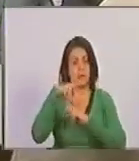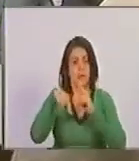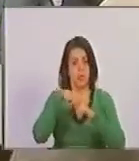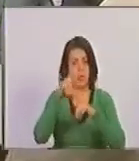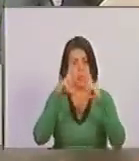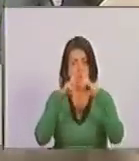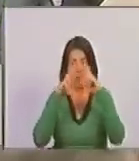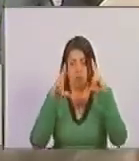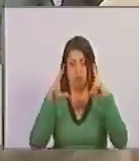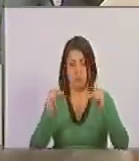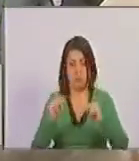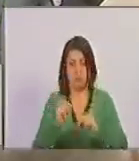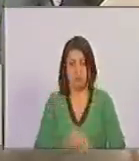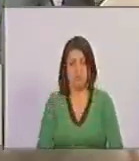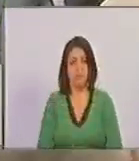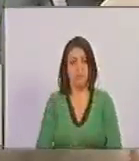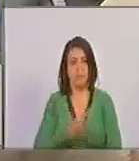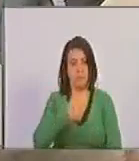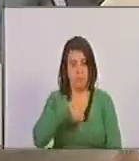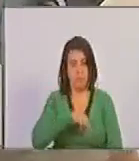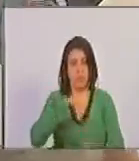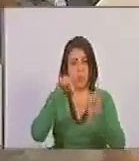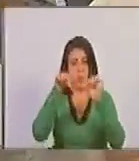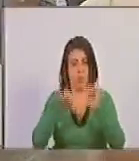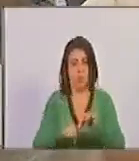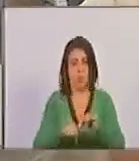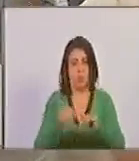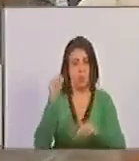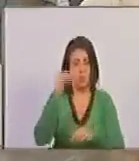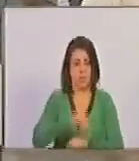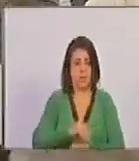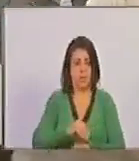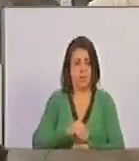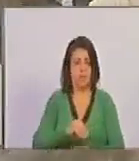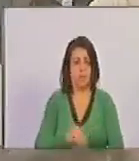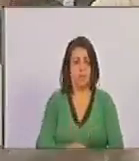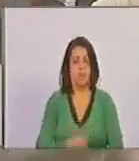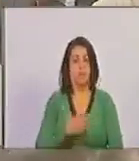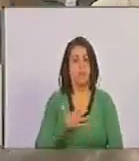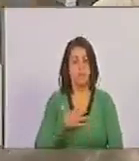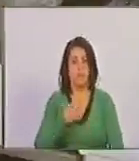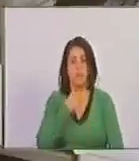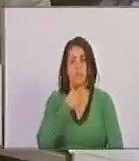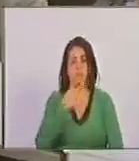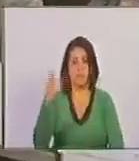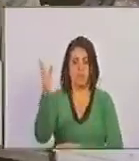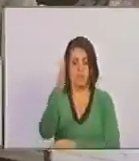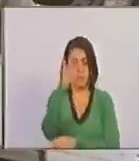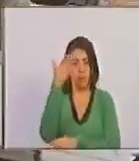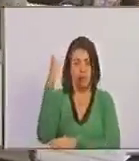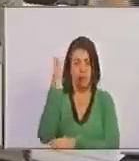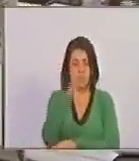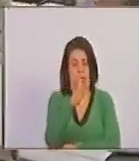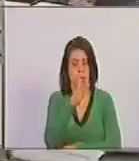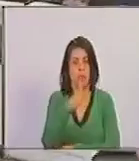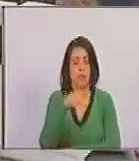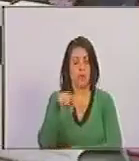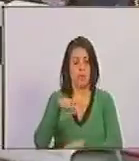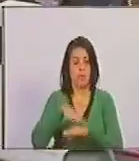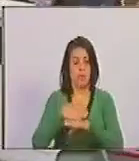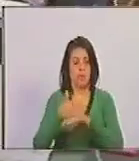nicaragüense. Nosotros hoy, más que nunca, levantamos las banderas del imperialismo,